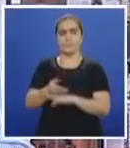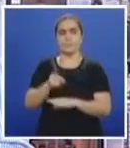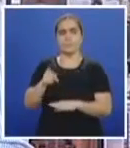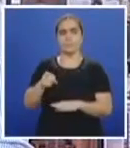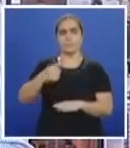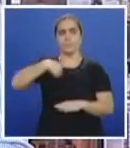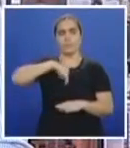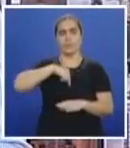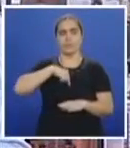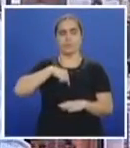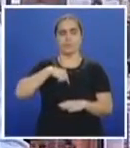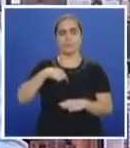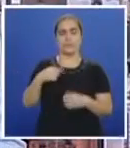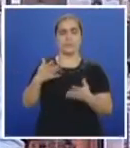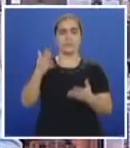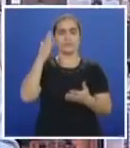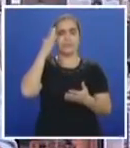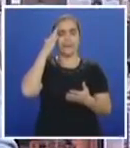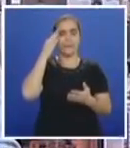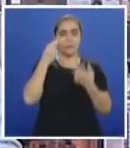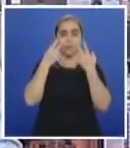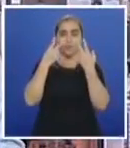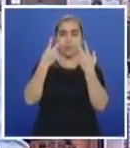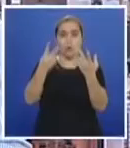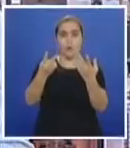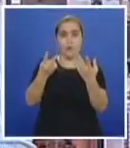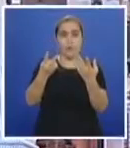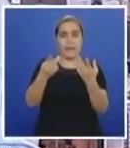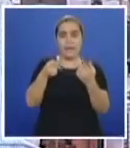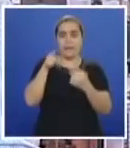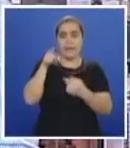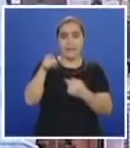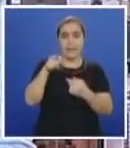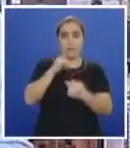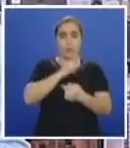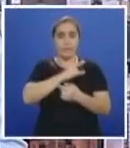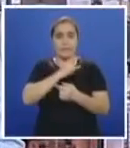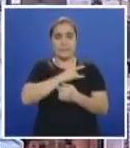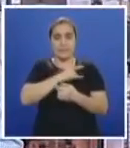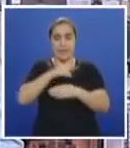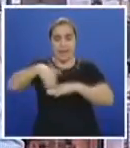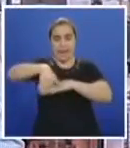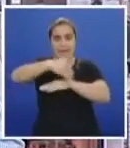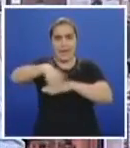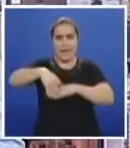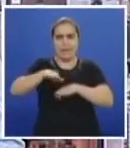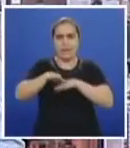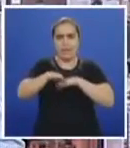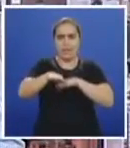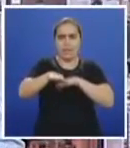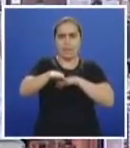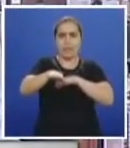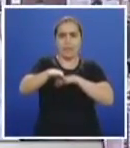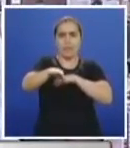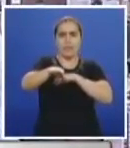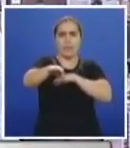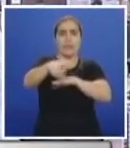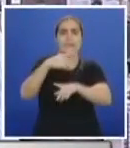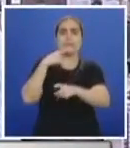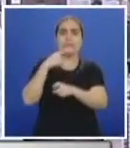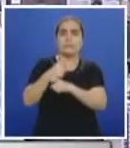partir de precisamente ese nudo que se hace en el sector en el que el secretario nos cuenta y logramos